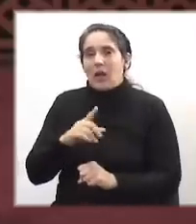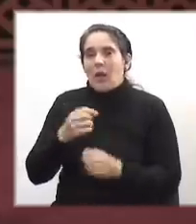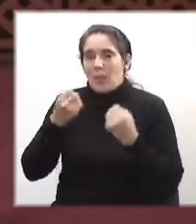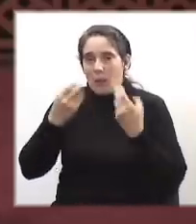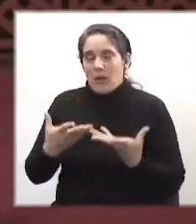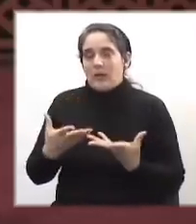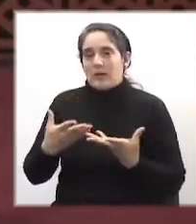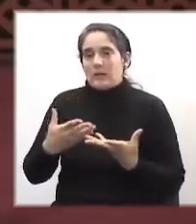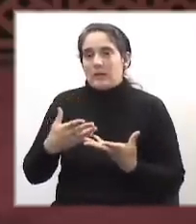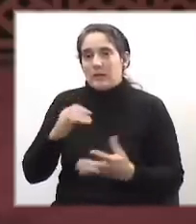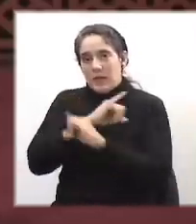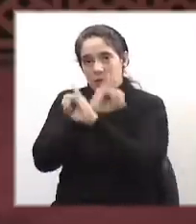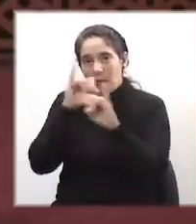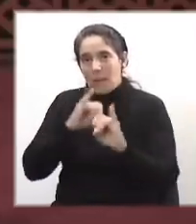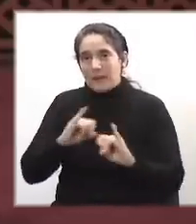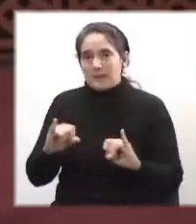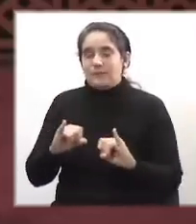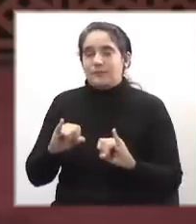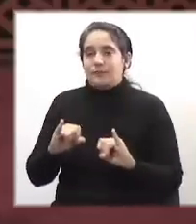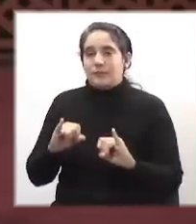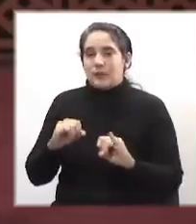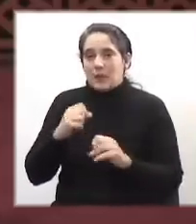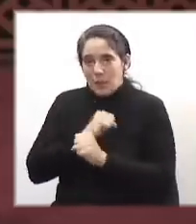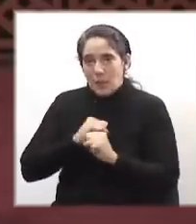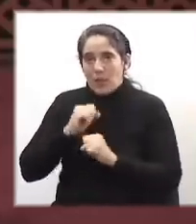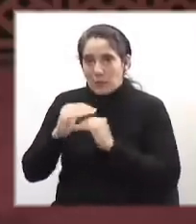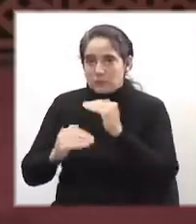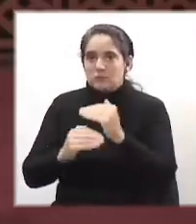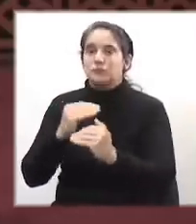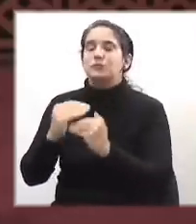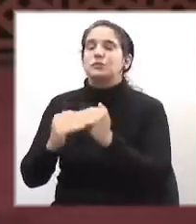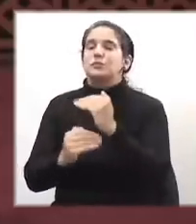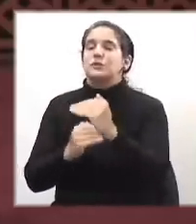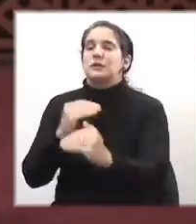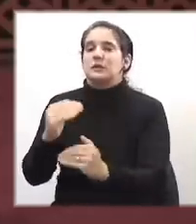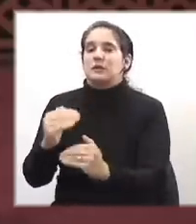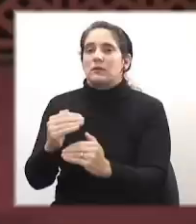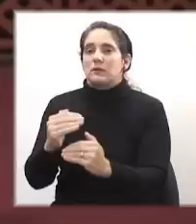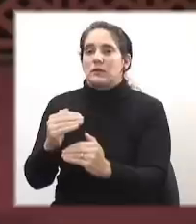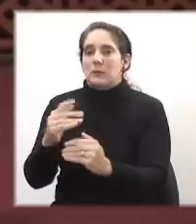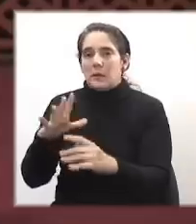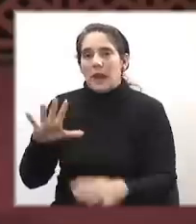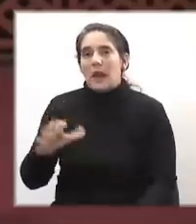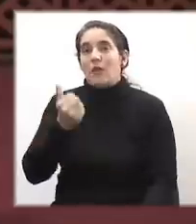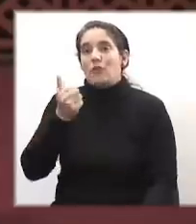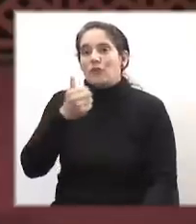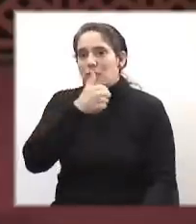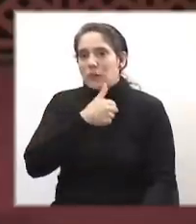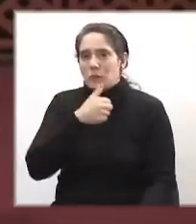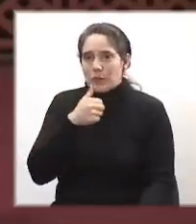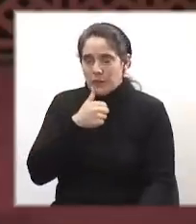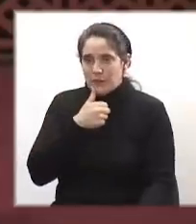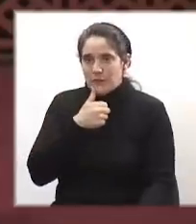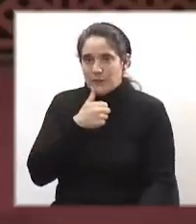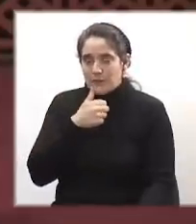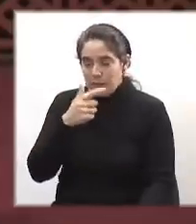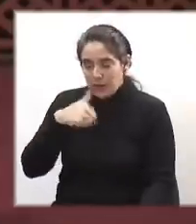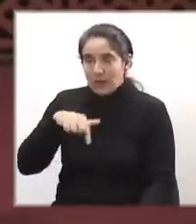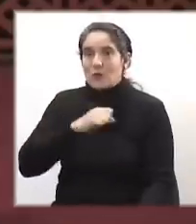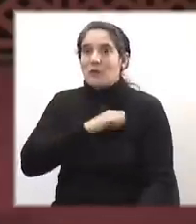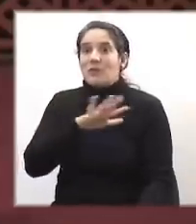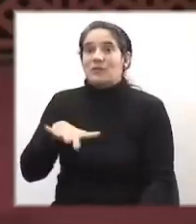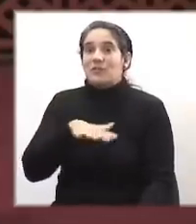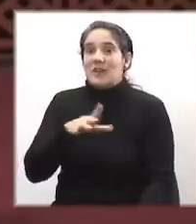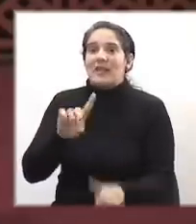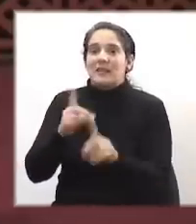y pacífica que permita transitar los caminos necesarios para encontrar las soluciones que nuestra gente